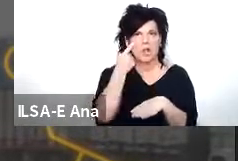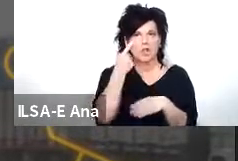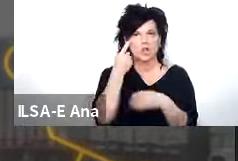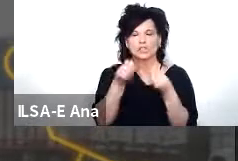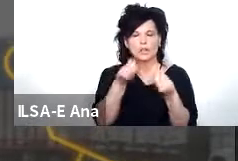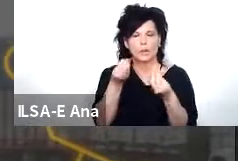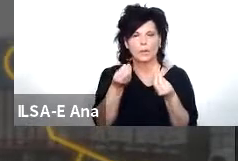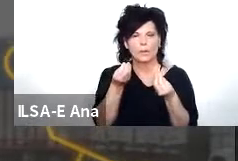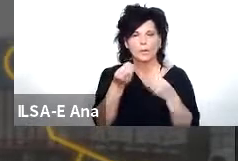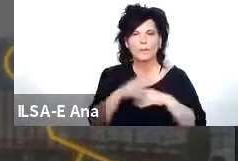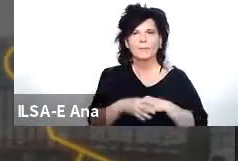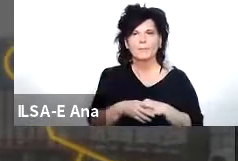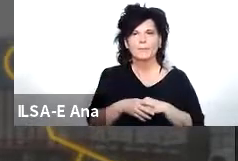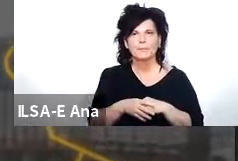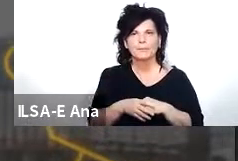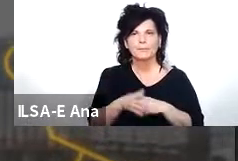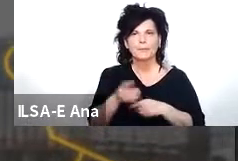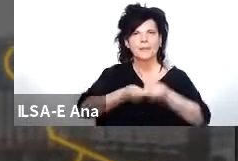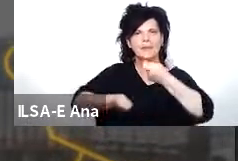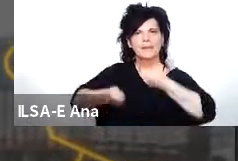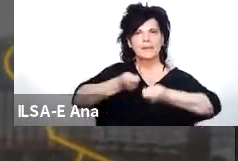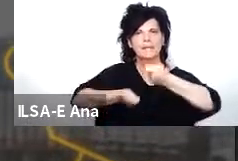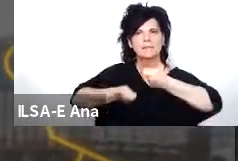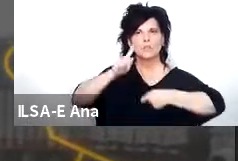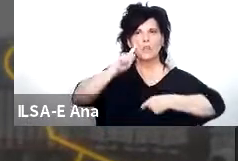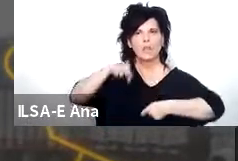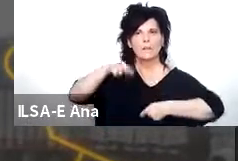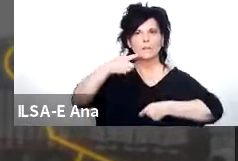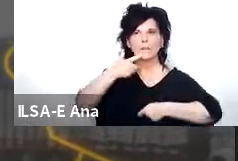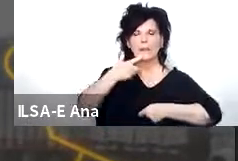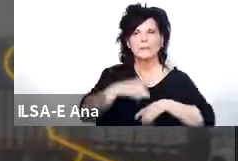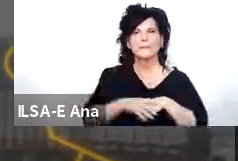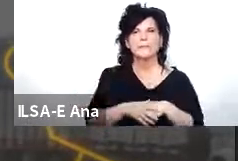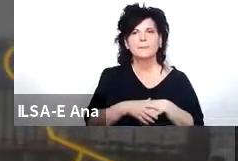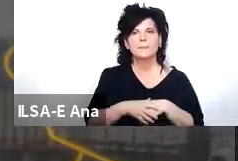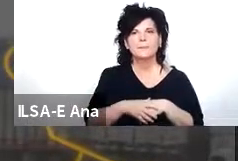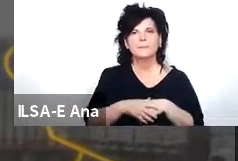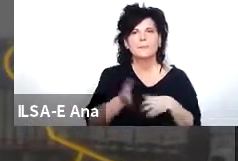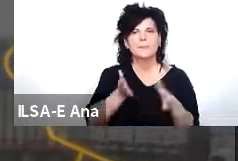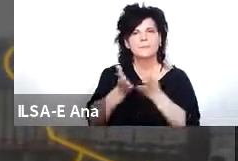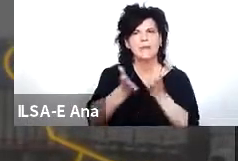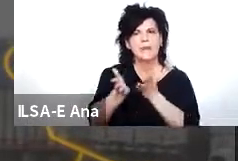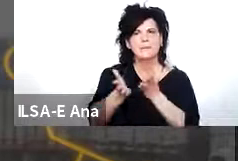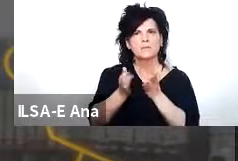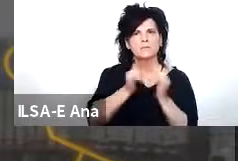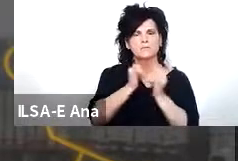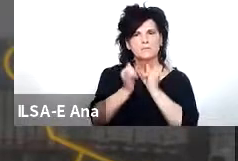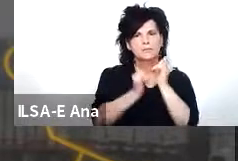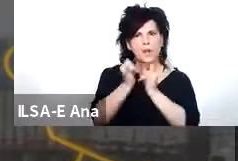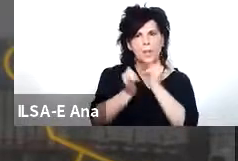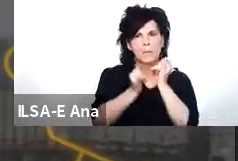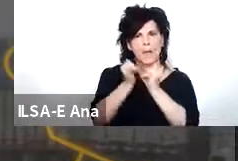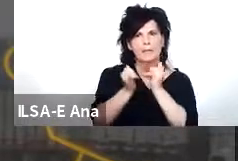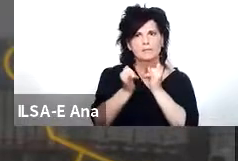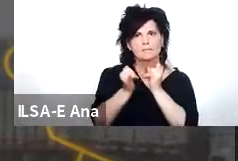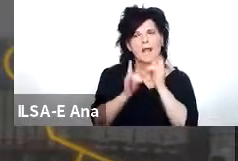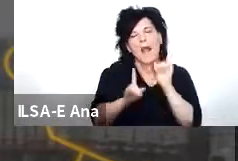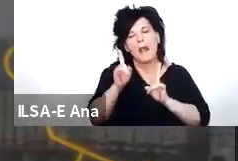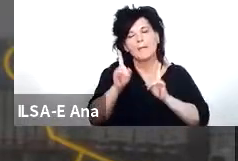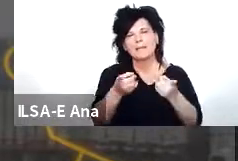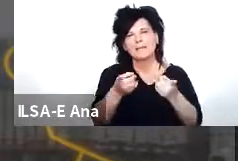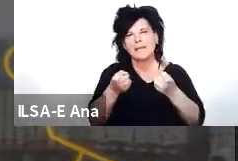como tránsito IP servicio de transporte de datos porque muchas veces las necesidades de los distintos